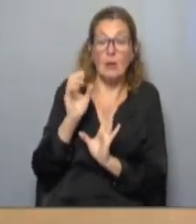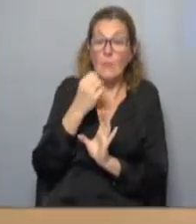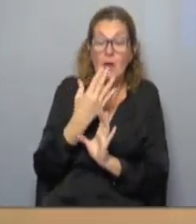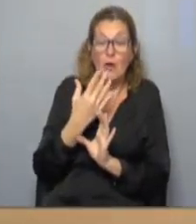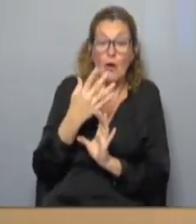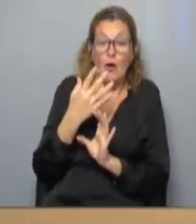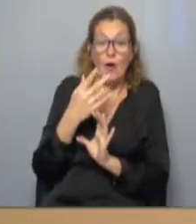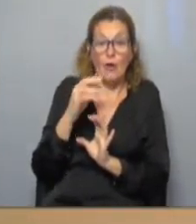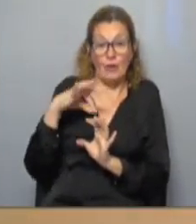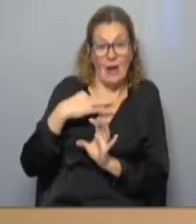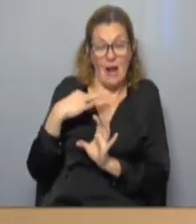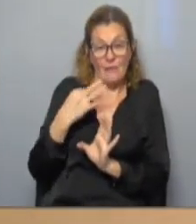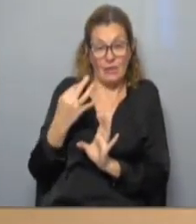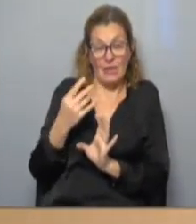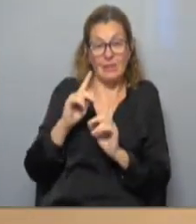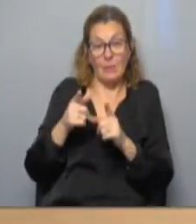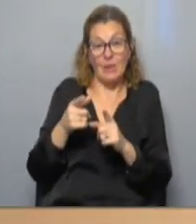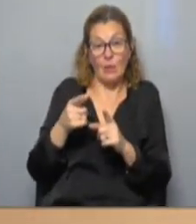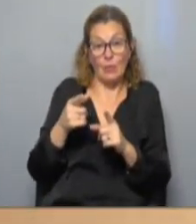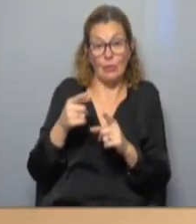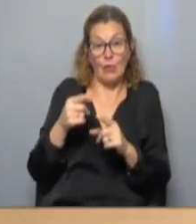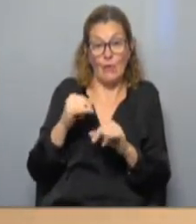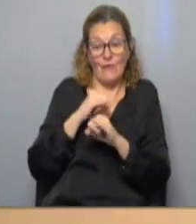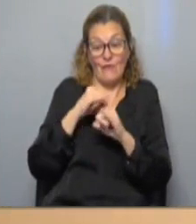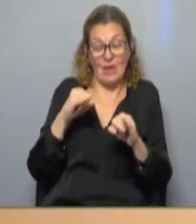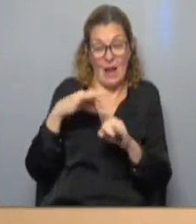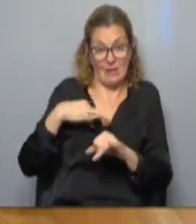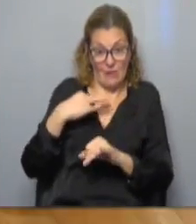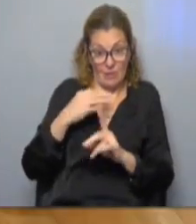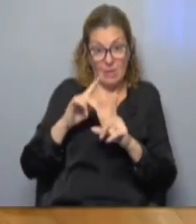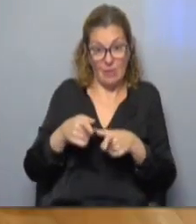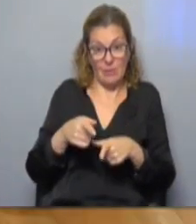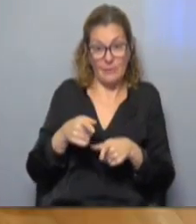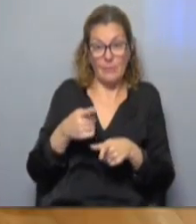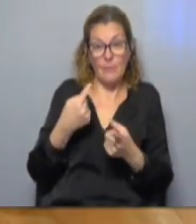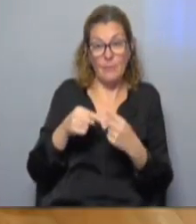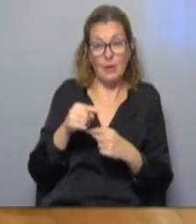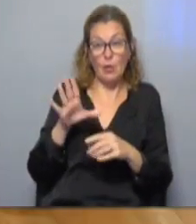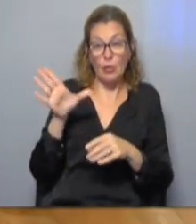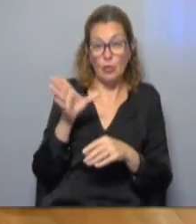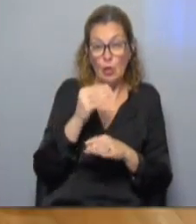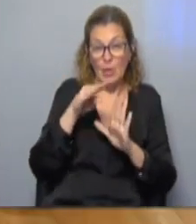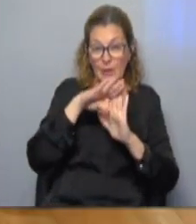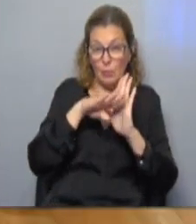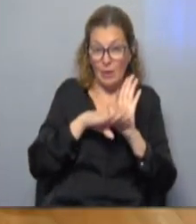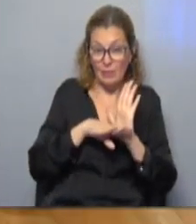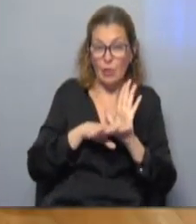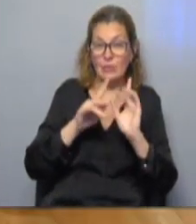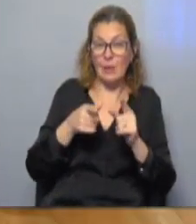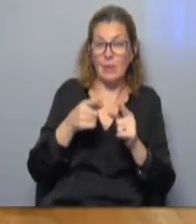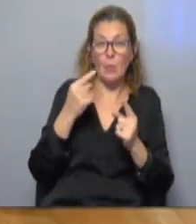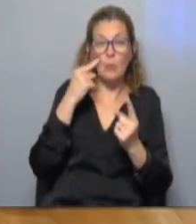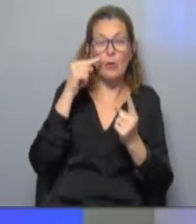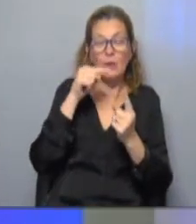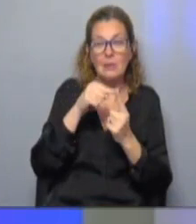mejores elecciones en su vida, incluso cuando transita el final de la misma. Sin embargo, toda regulación debe contemplar la